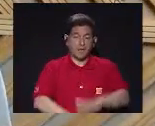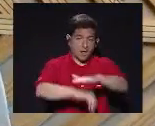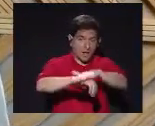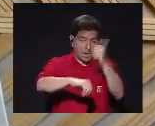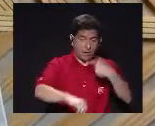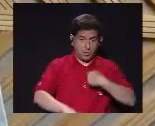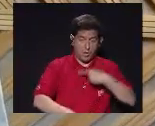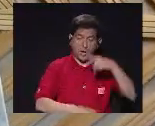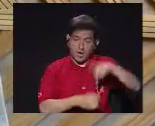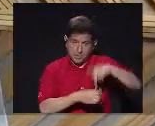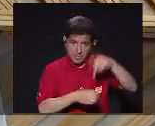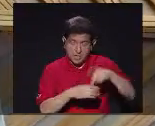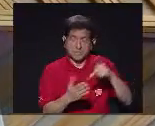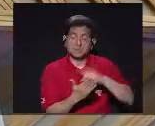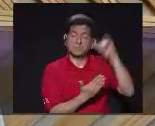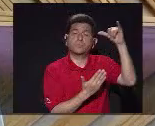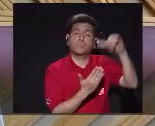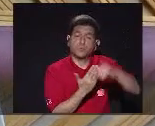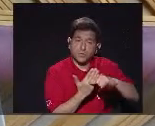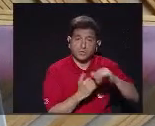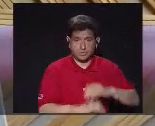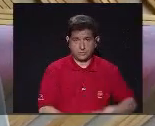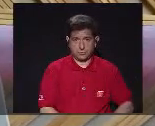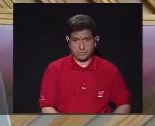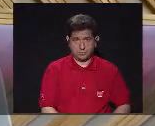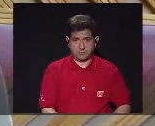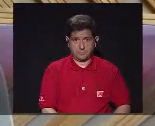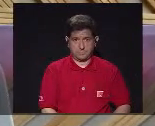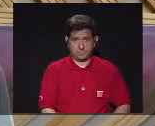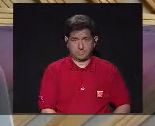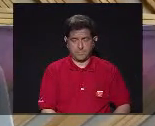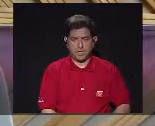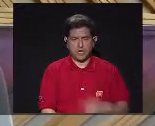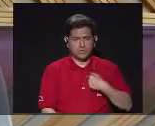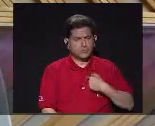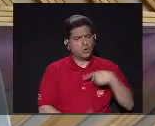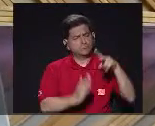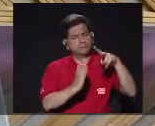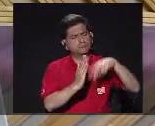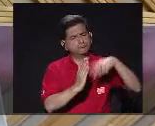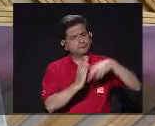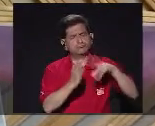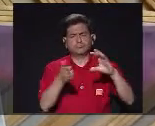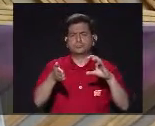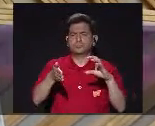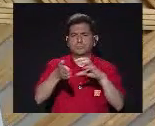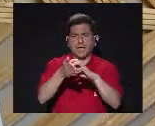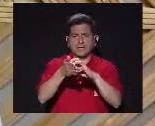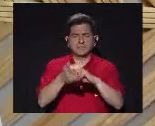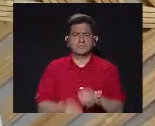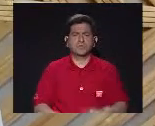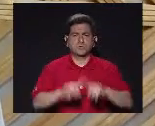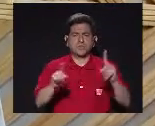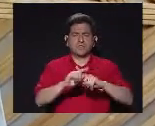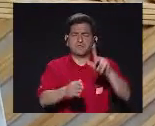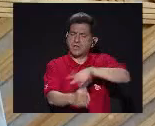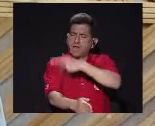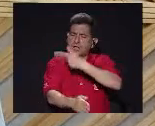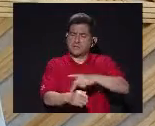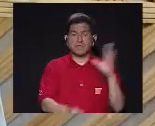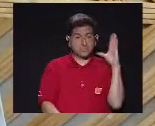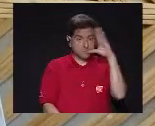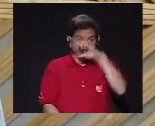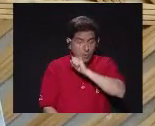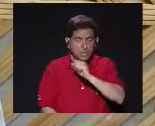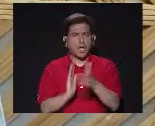Cuando me convocaron a participar en este proyecto Pues revisé los textos de los poemas Y